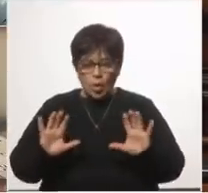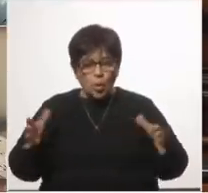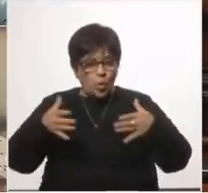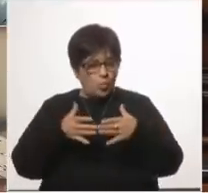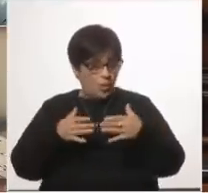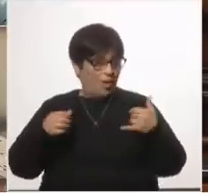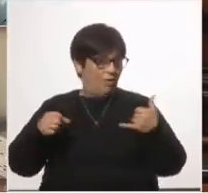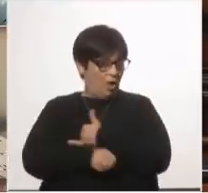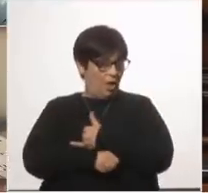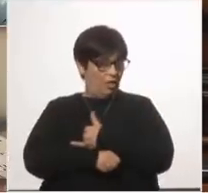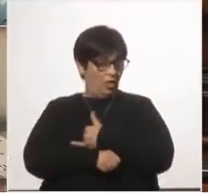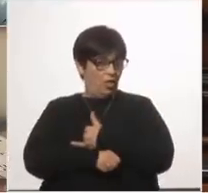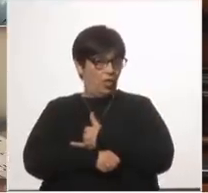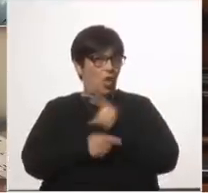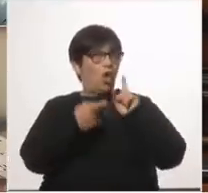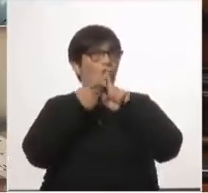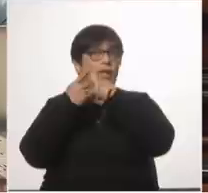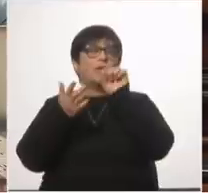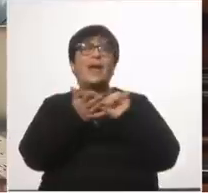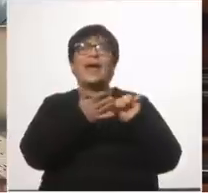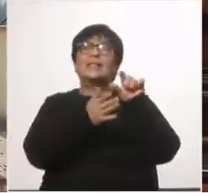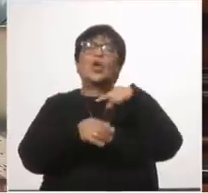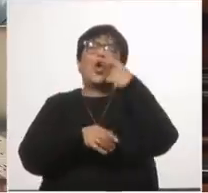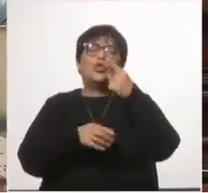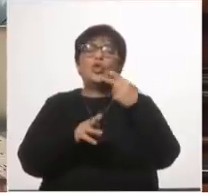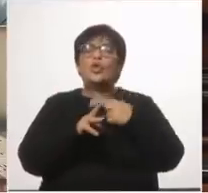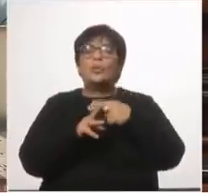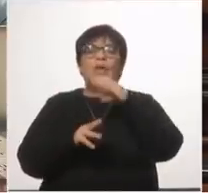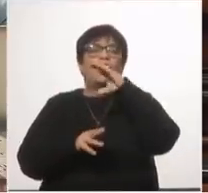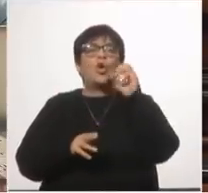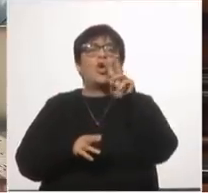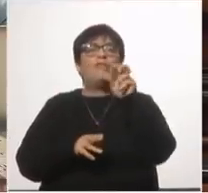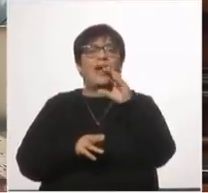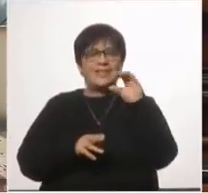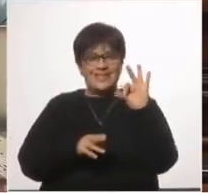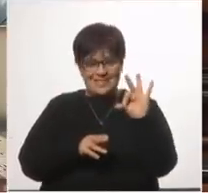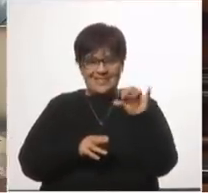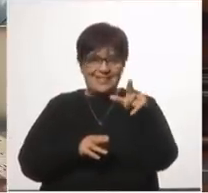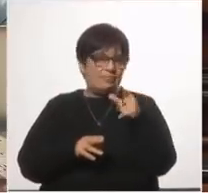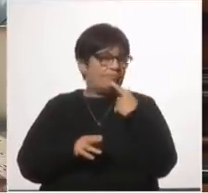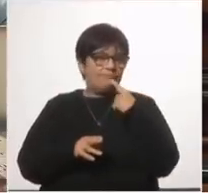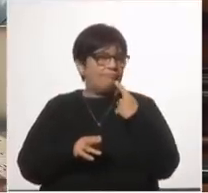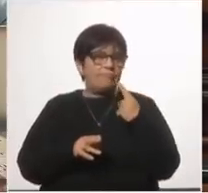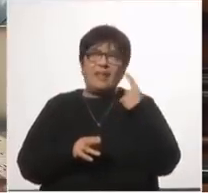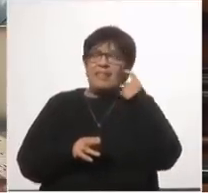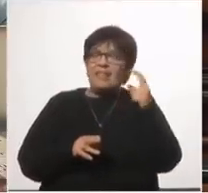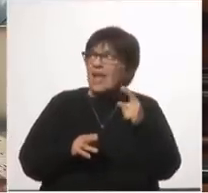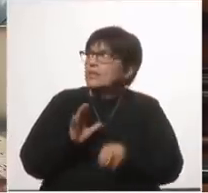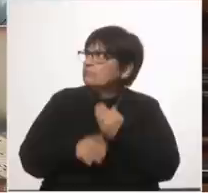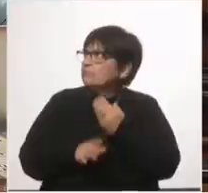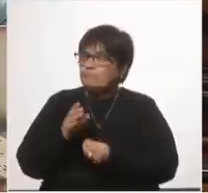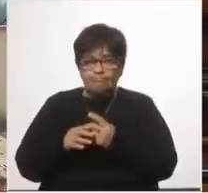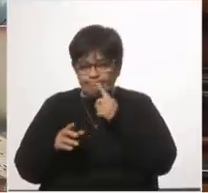equivocada ¿no? no hubo otras apuestas para el tema de las